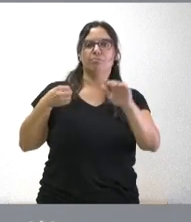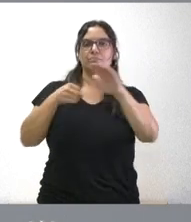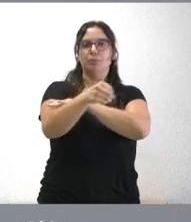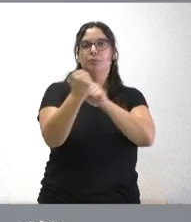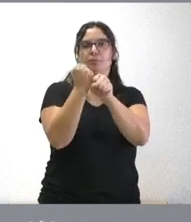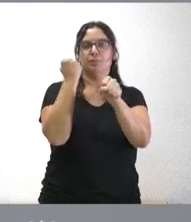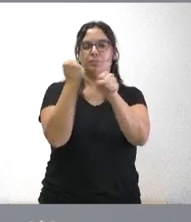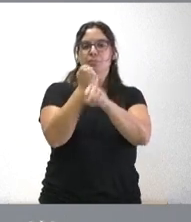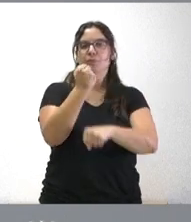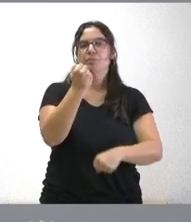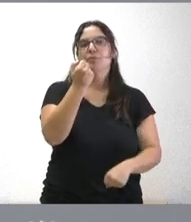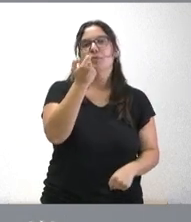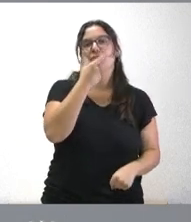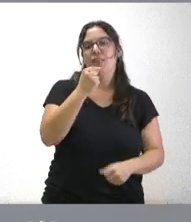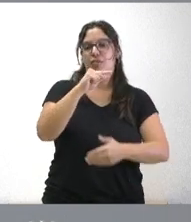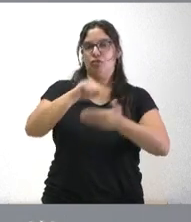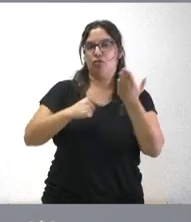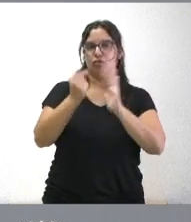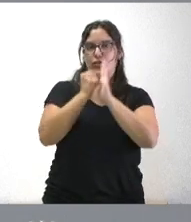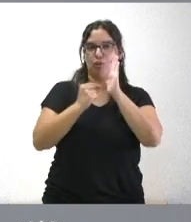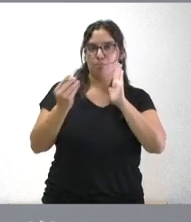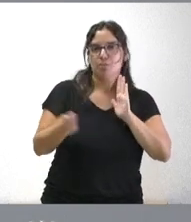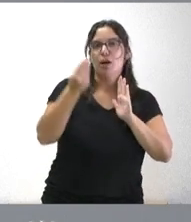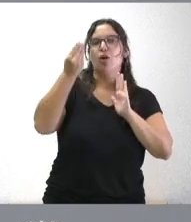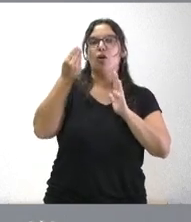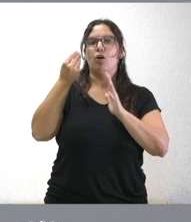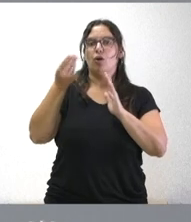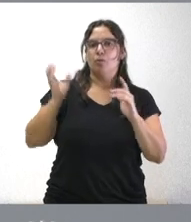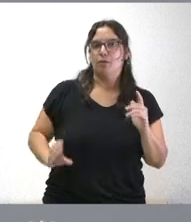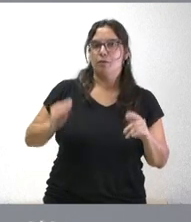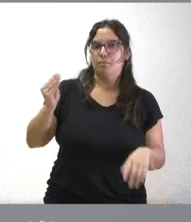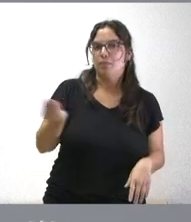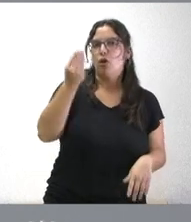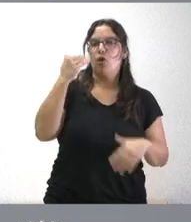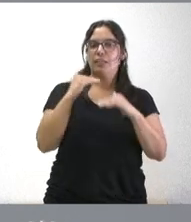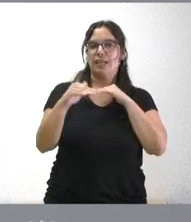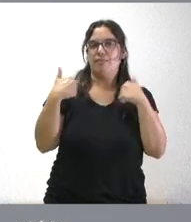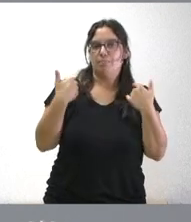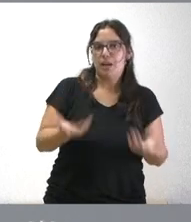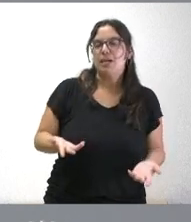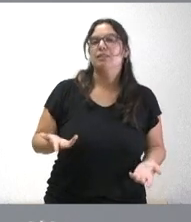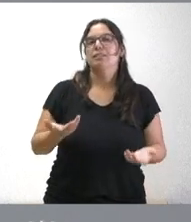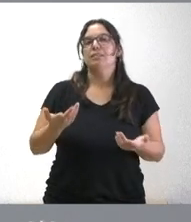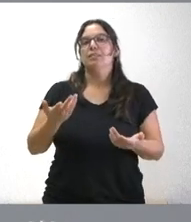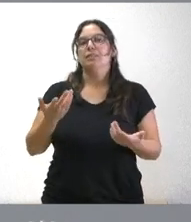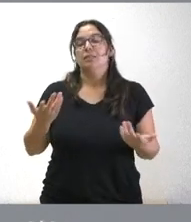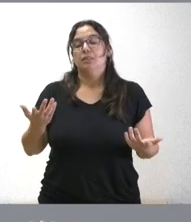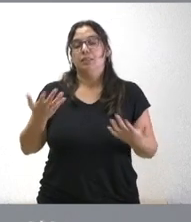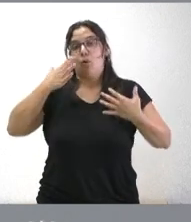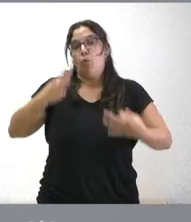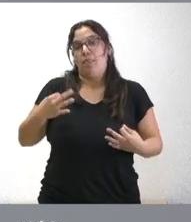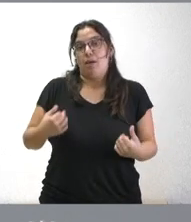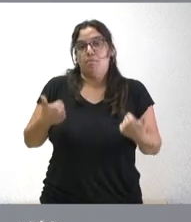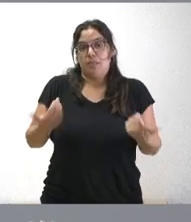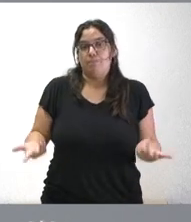su vez, personas que tengan mejores contratos de trabajo, con mejor nivel de retributivo, más estables en el tiempo y con más condiciones de seguridad. Es